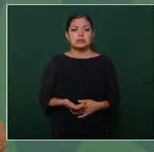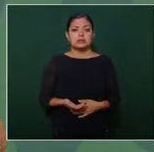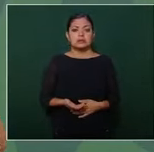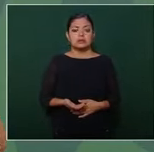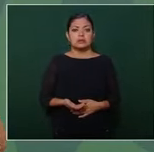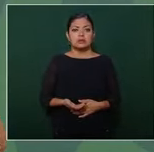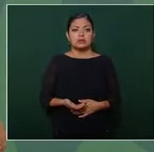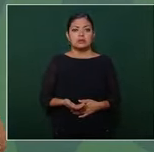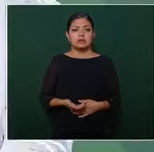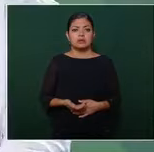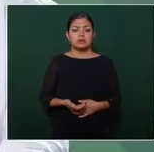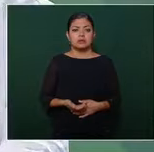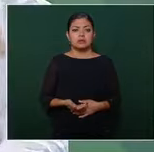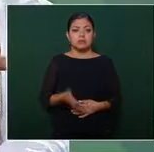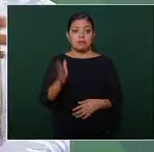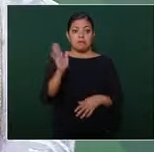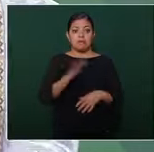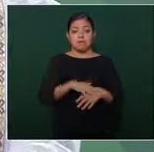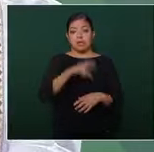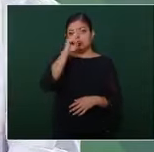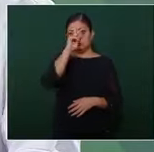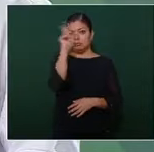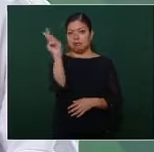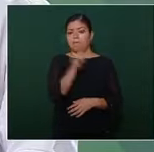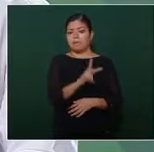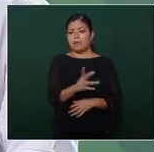y lo más vergonzoso